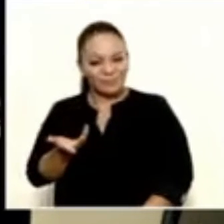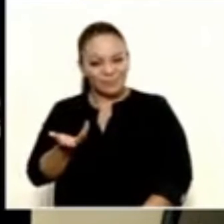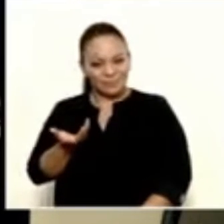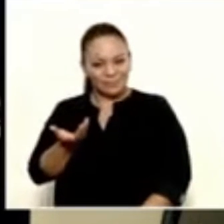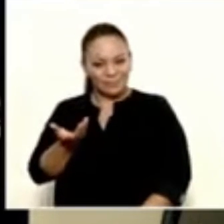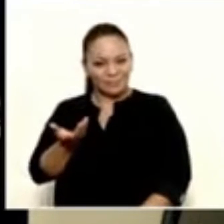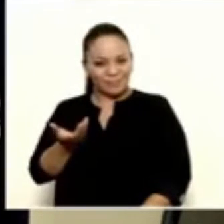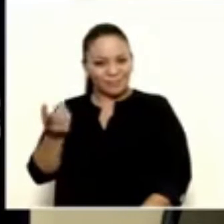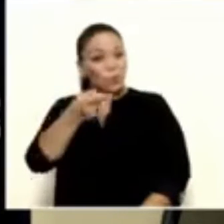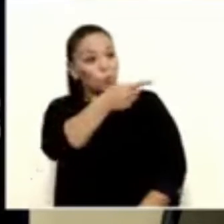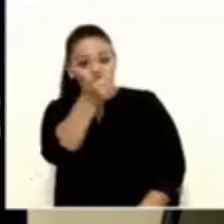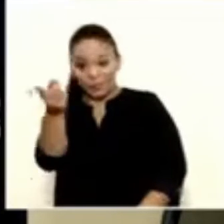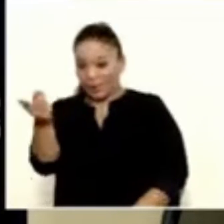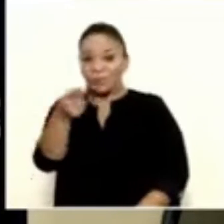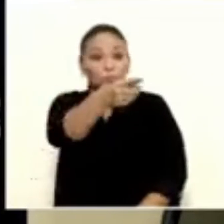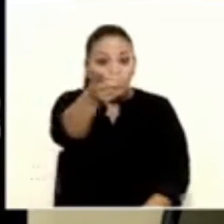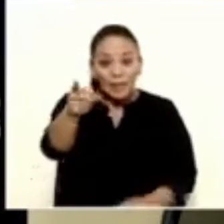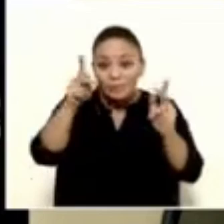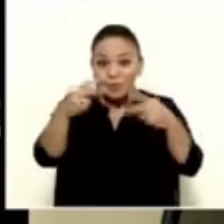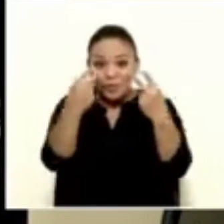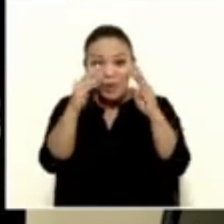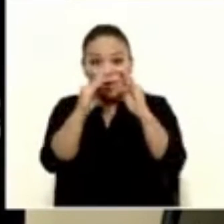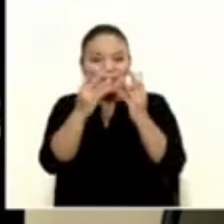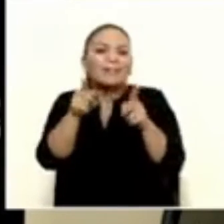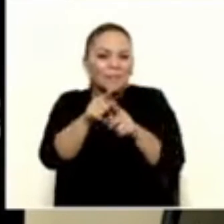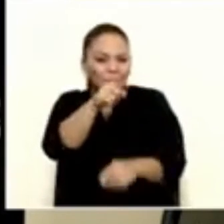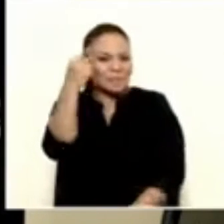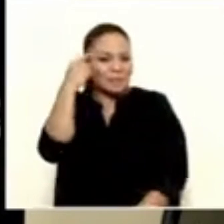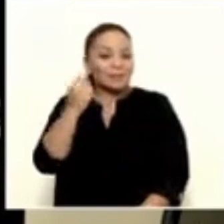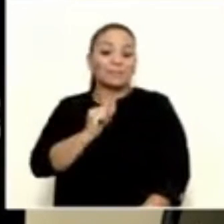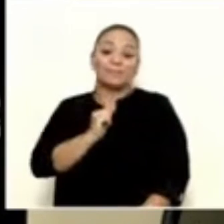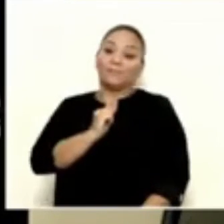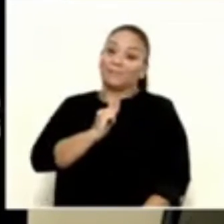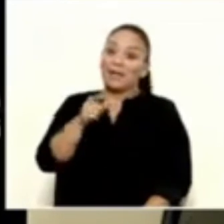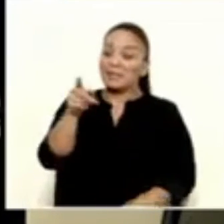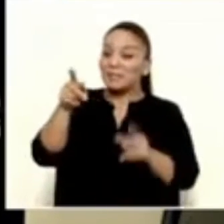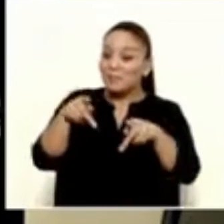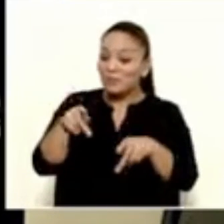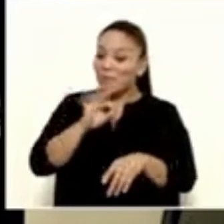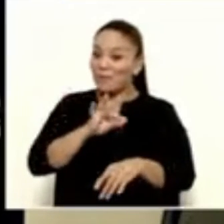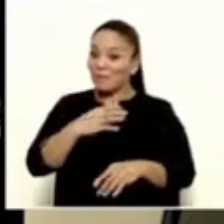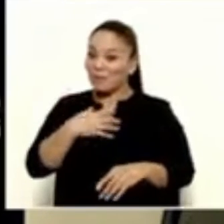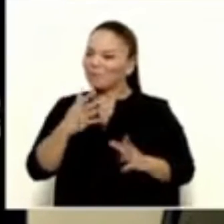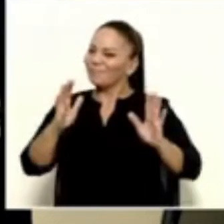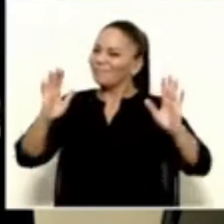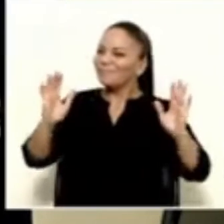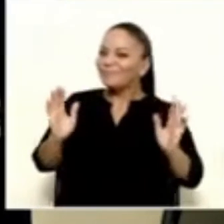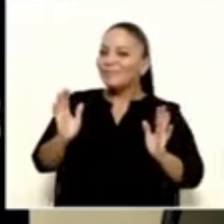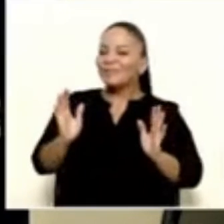No se preguntan ustedes en su casa. Cuando la gente rankea para adentro, mi abuelita decía, que la gente,